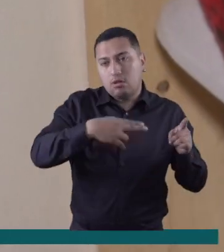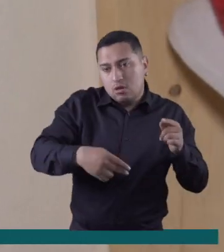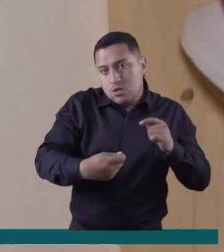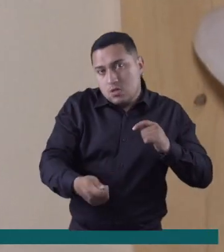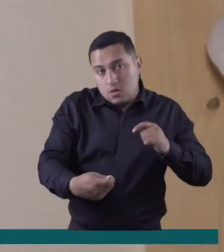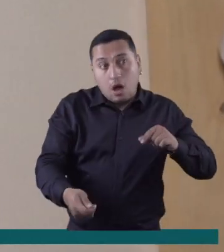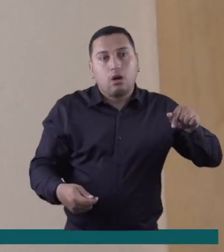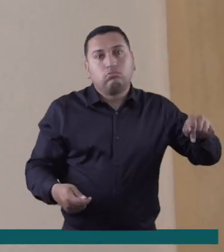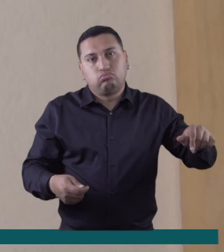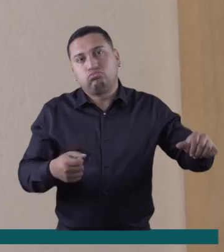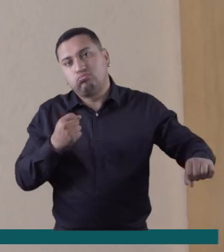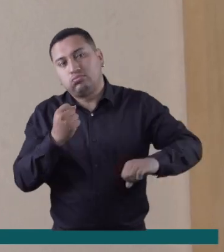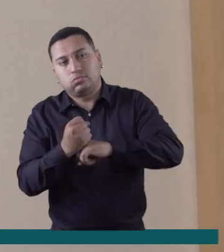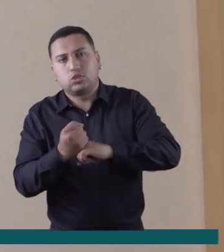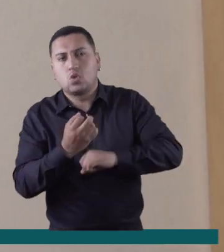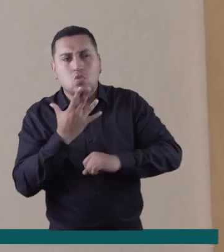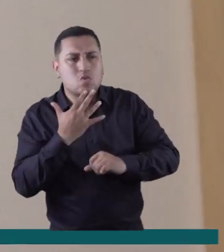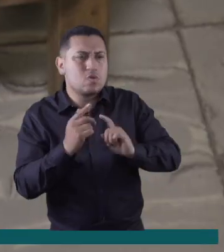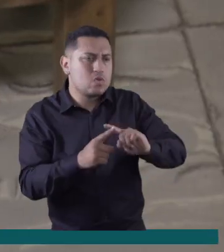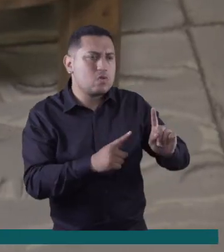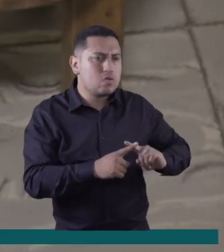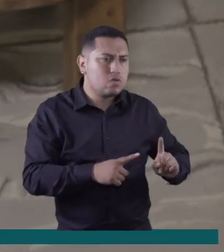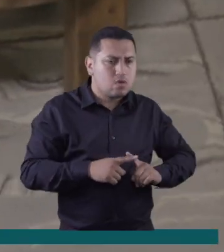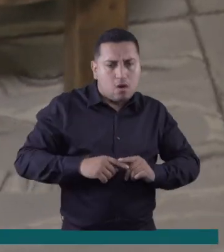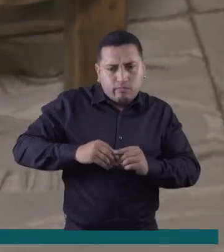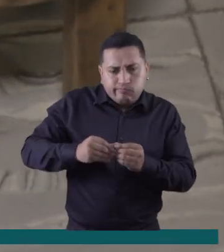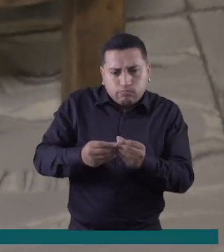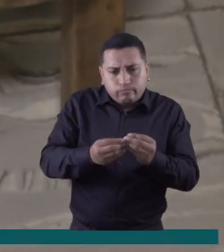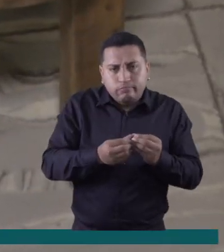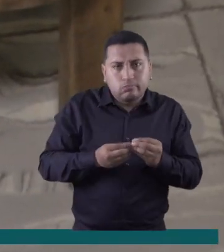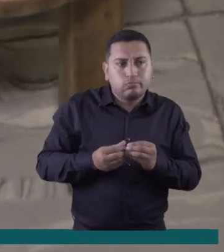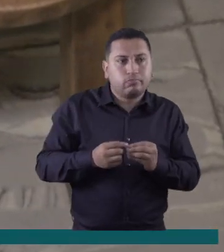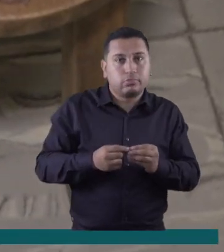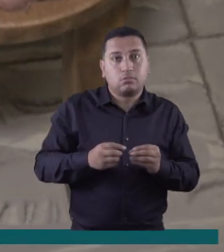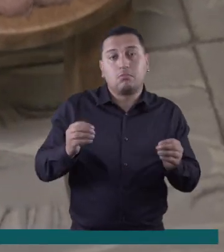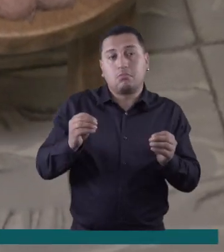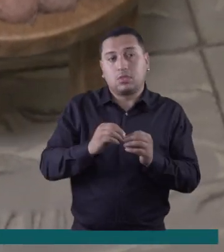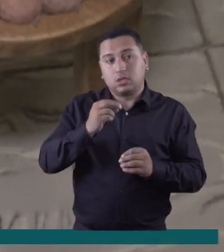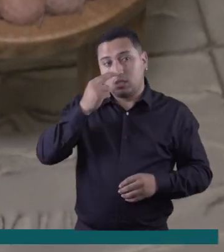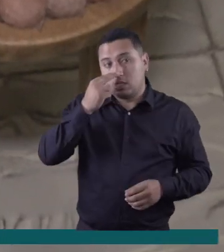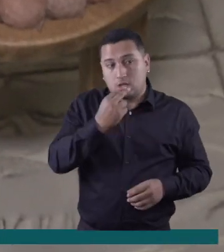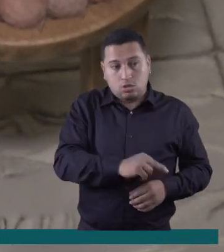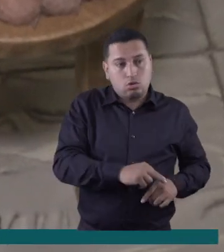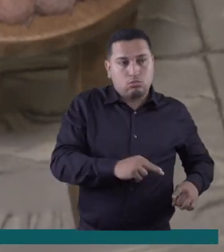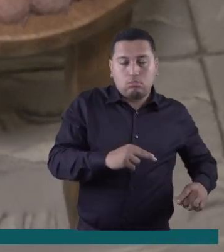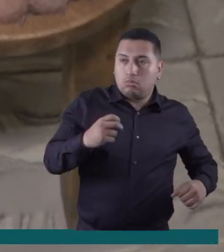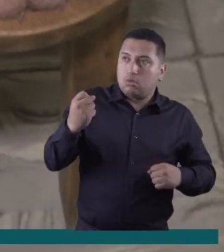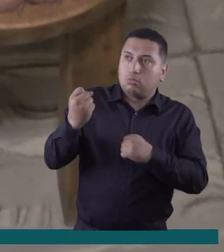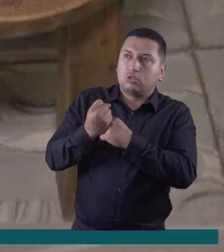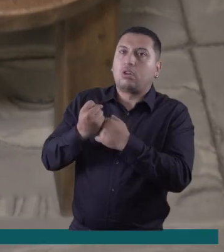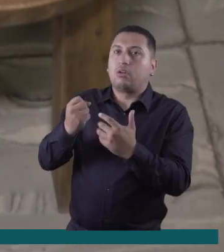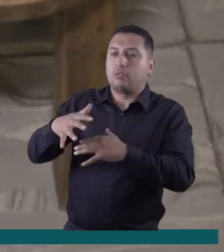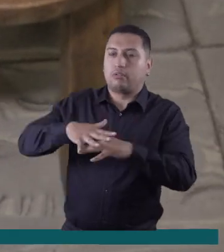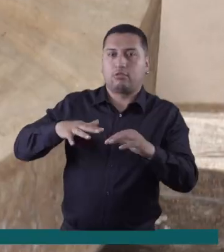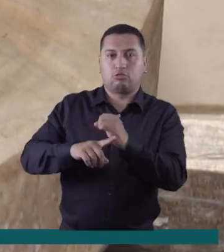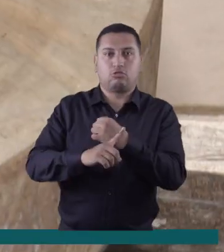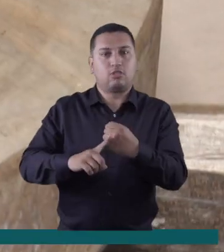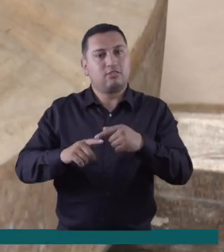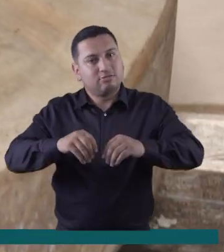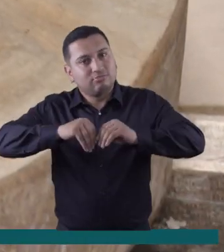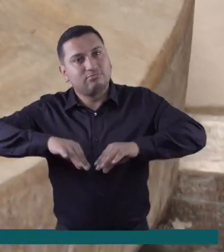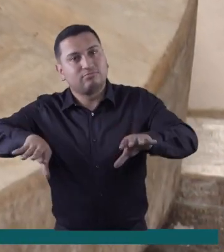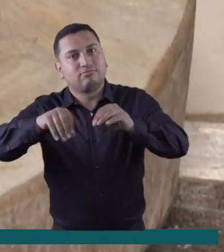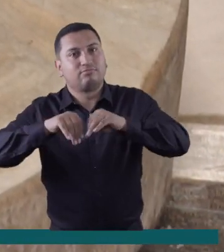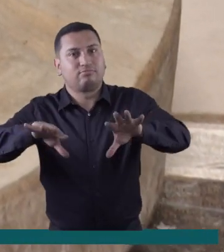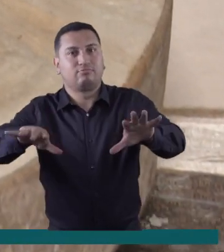Hogar que la ayudan a enredar la fibra natural de diferentes colores con las que elaboran cada elemento. Además, sus hijos la apoyan